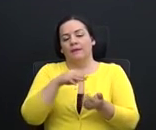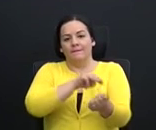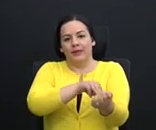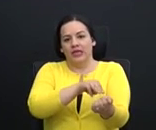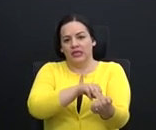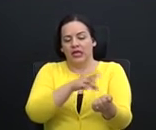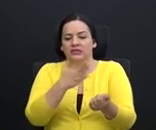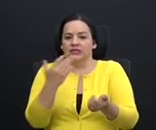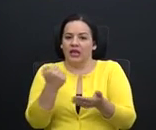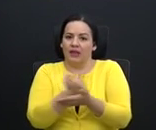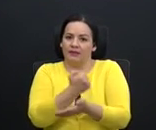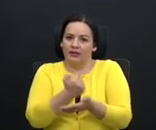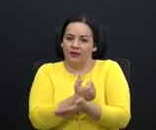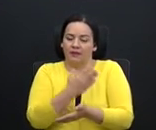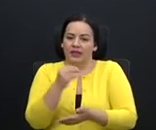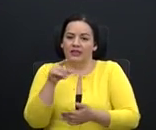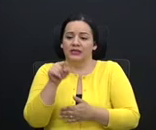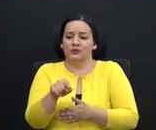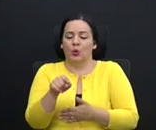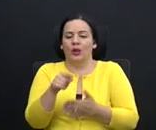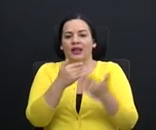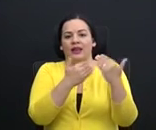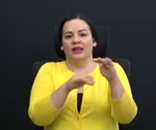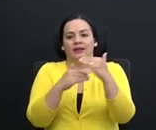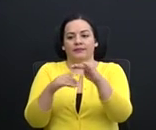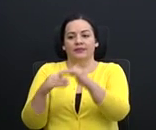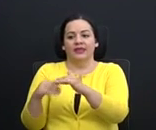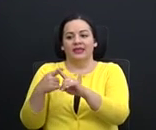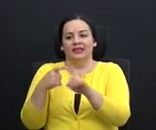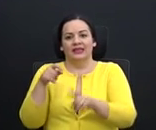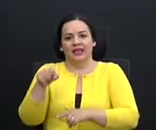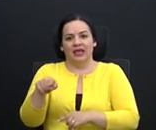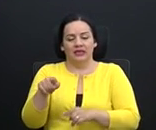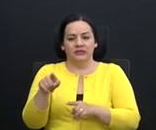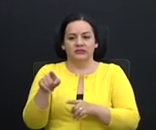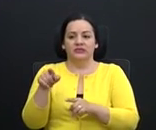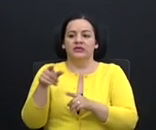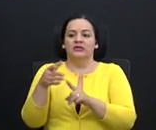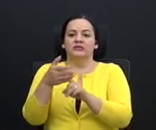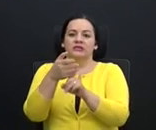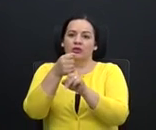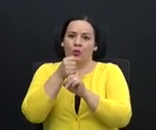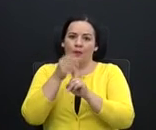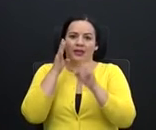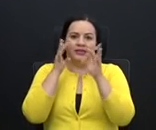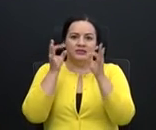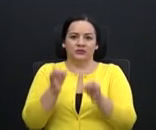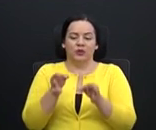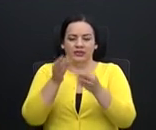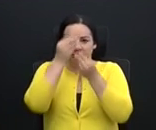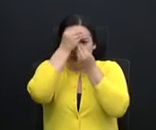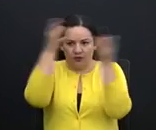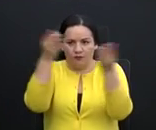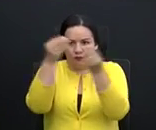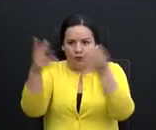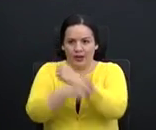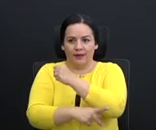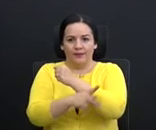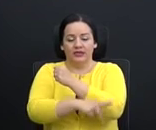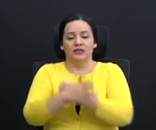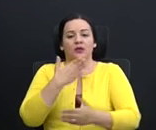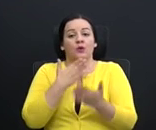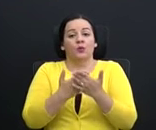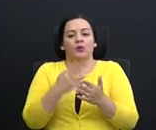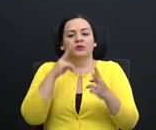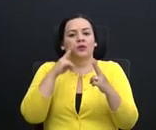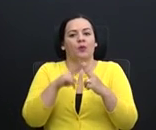son limitadas. Y que a partir de ahí es donde se toman muchas de las decisiones que se le comunican al país y que, bueno, que se